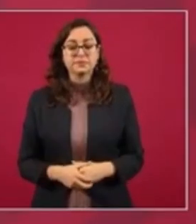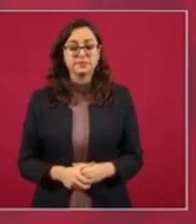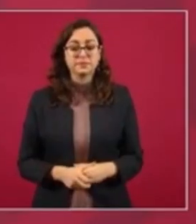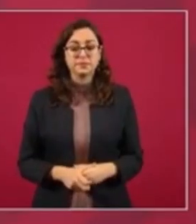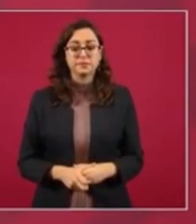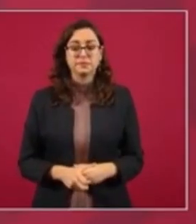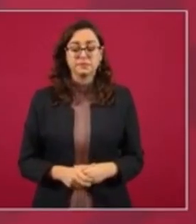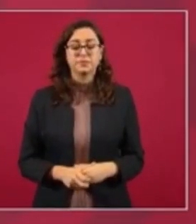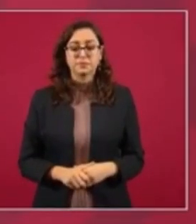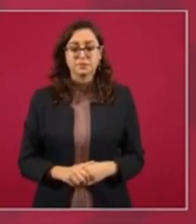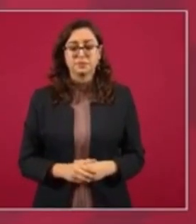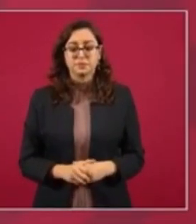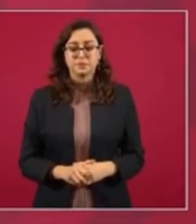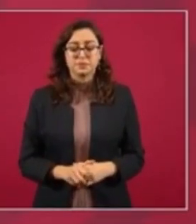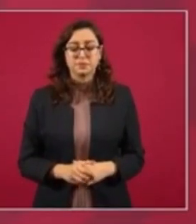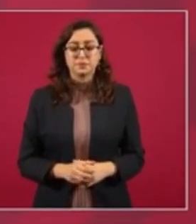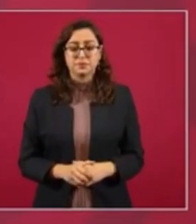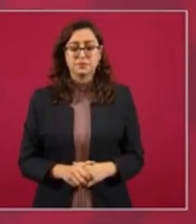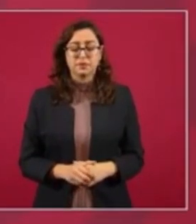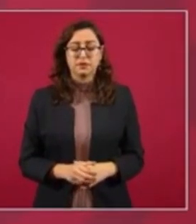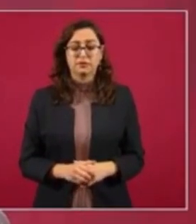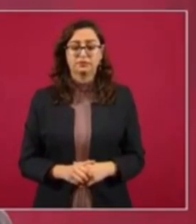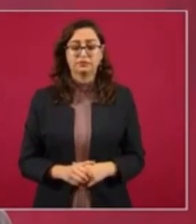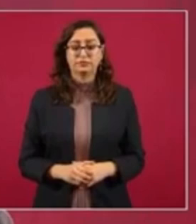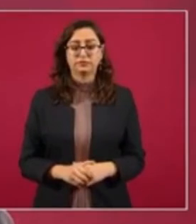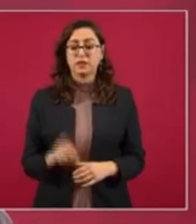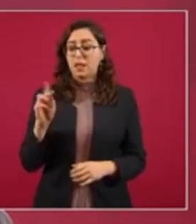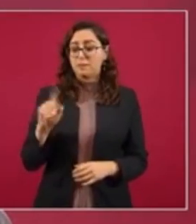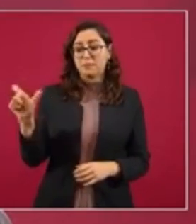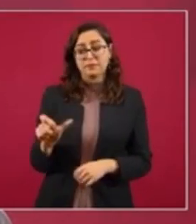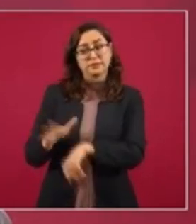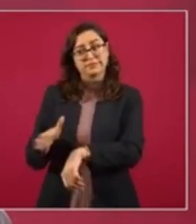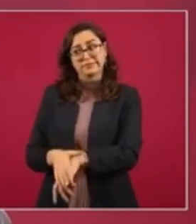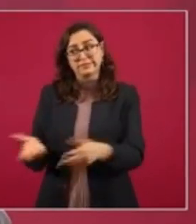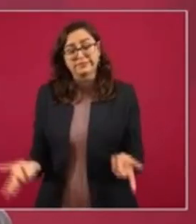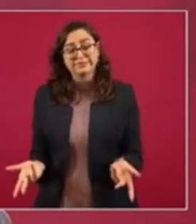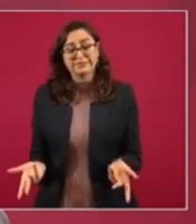A Pemex, en el sentido de que debieron cuidar eso.